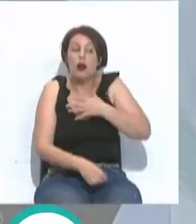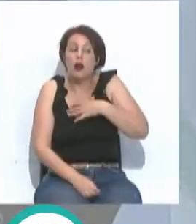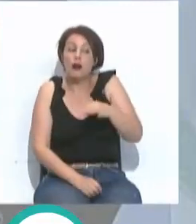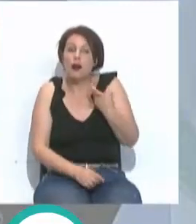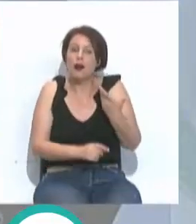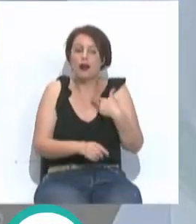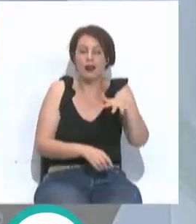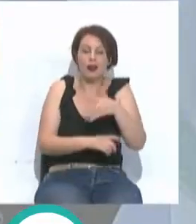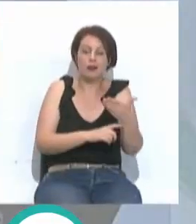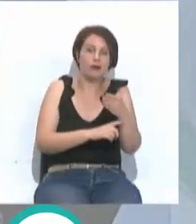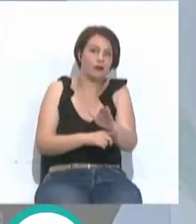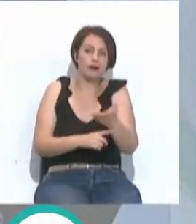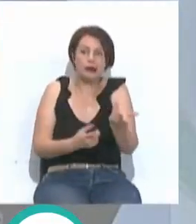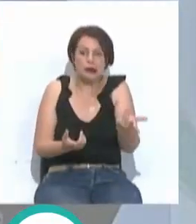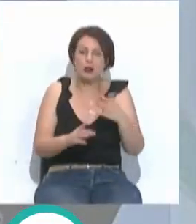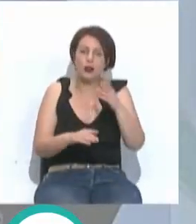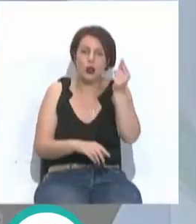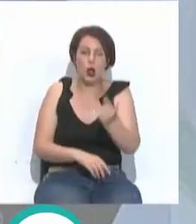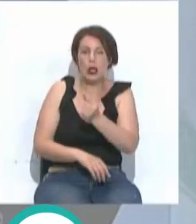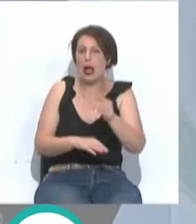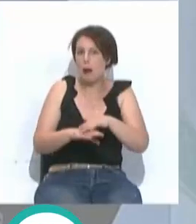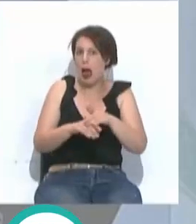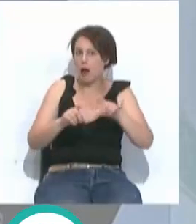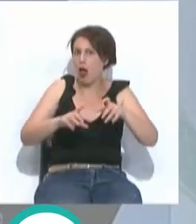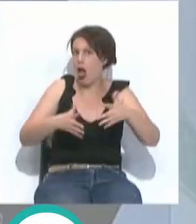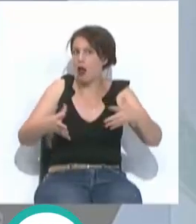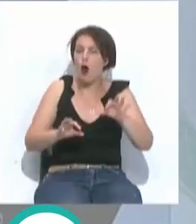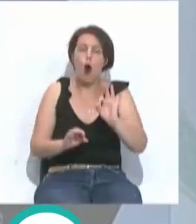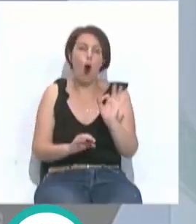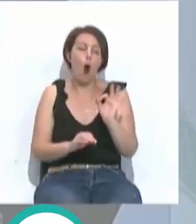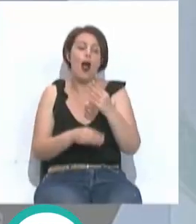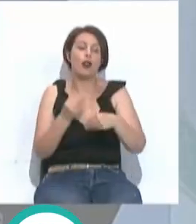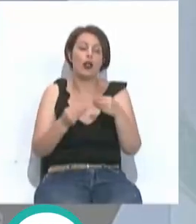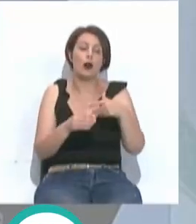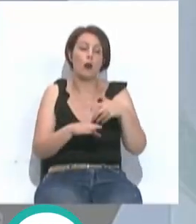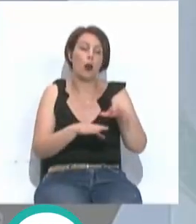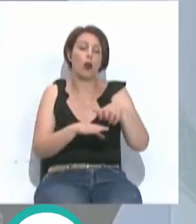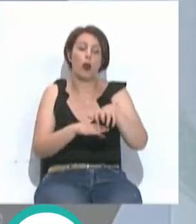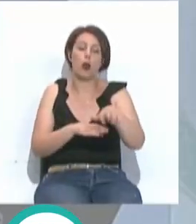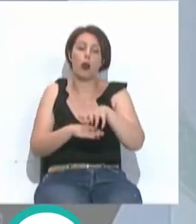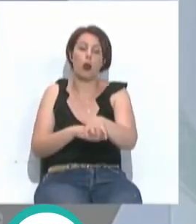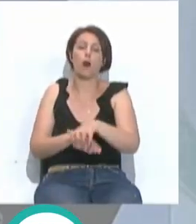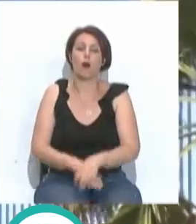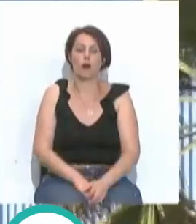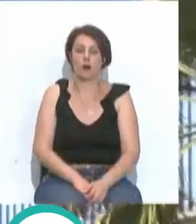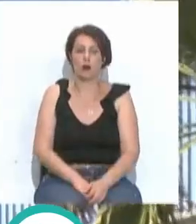de ofrecer estas instalaciones, tanto en su totalidad para una gran compañía, como hacerlo en distintas parcelas.